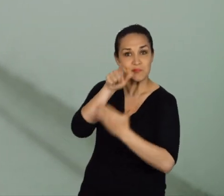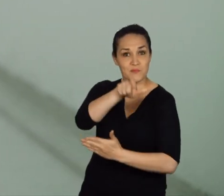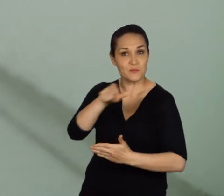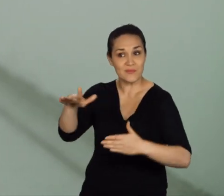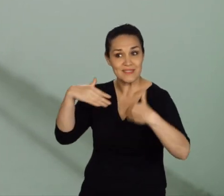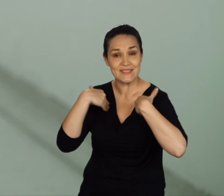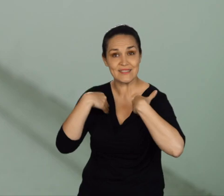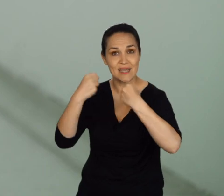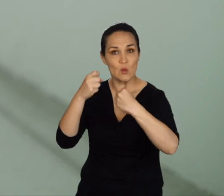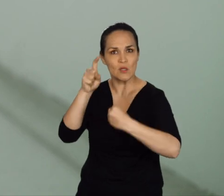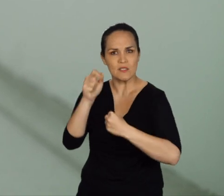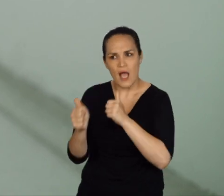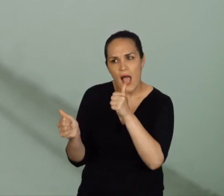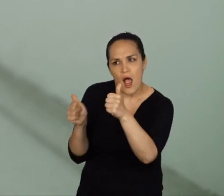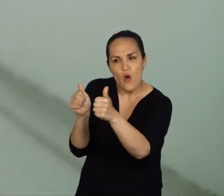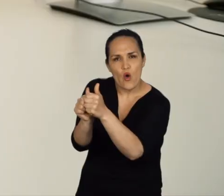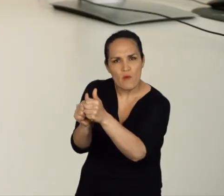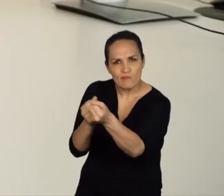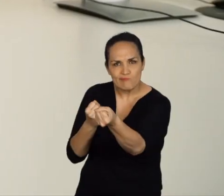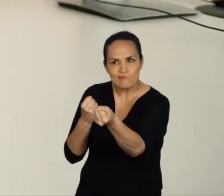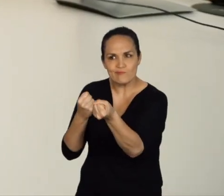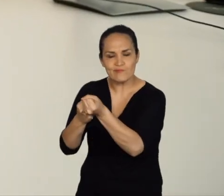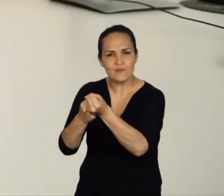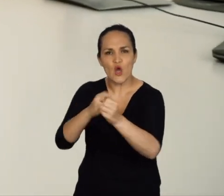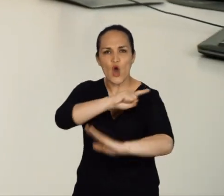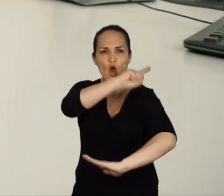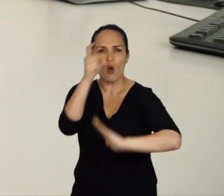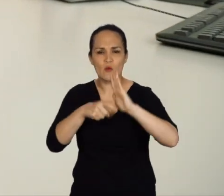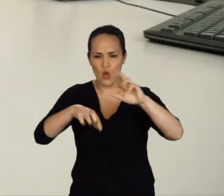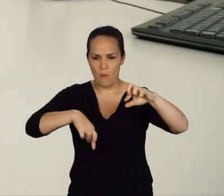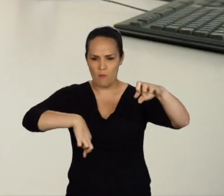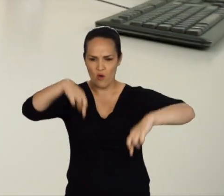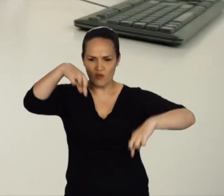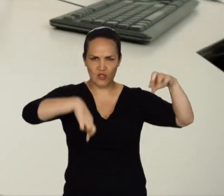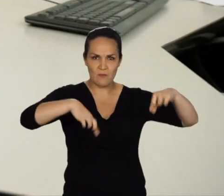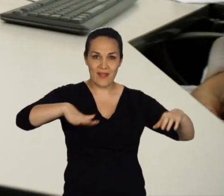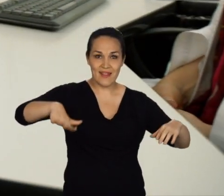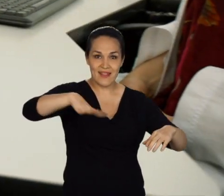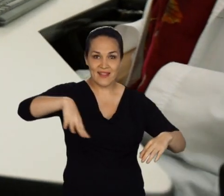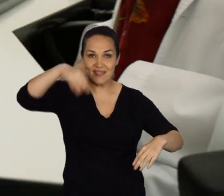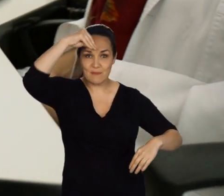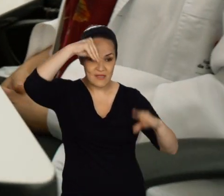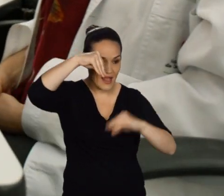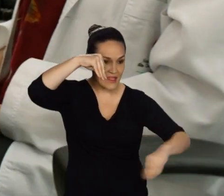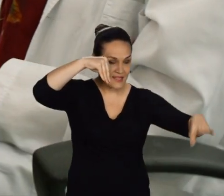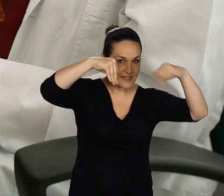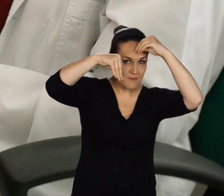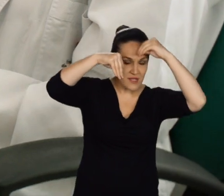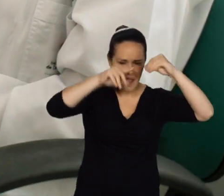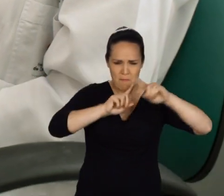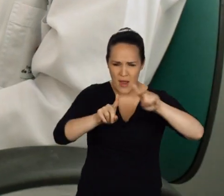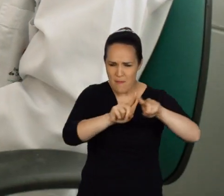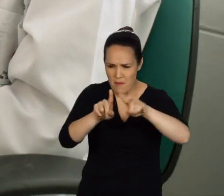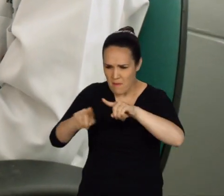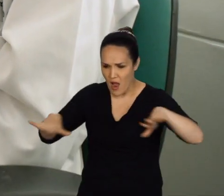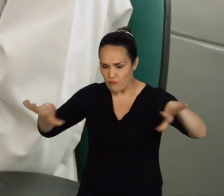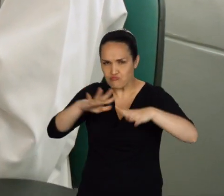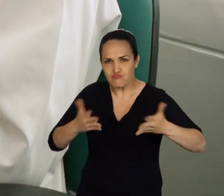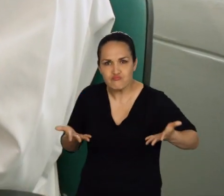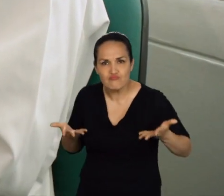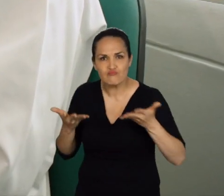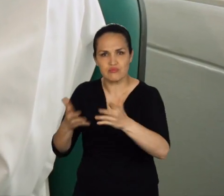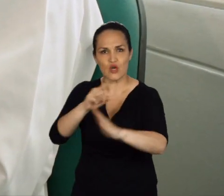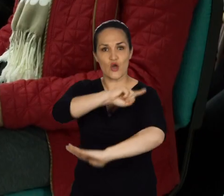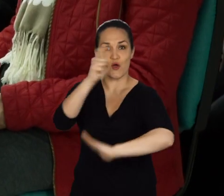salud que requieren el acompañamiento de un grupo interdisciplinario para que de esta manera se pueda ofrecer un